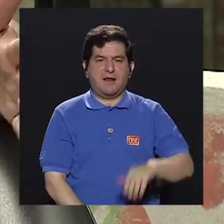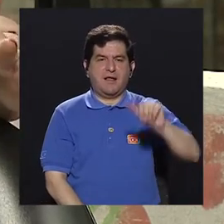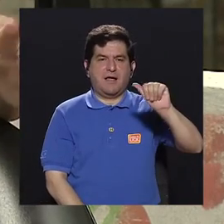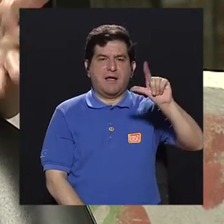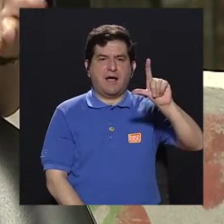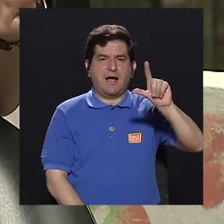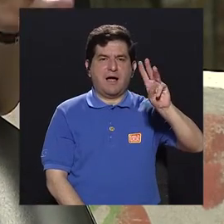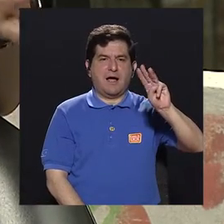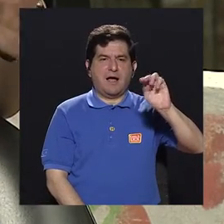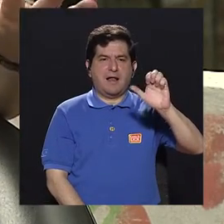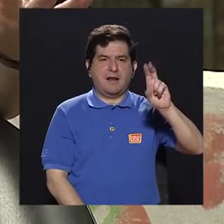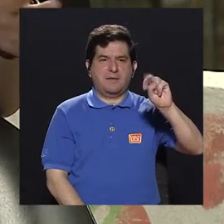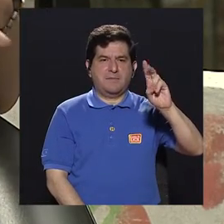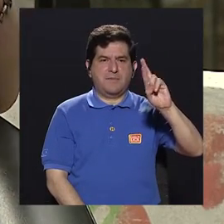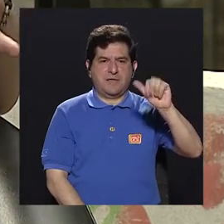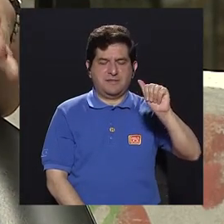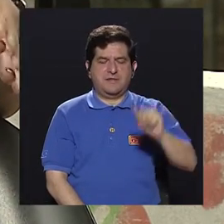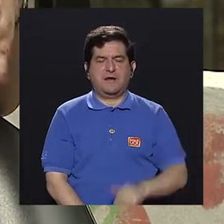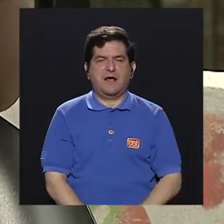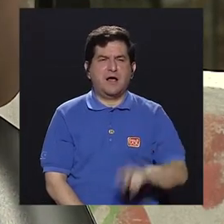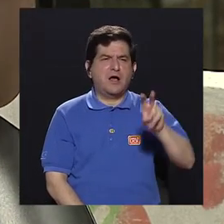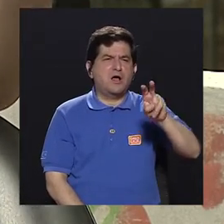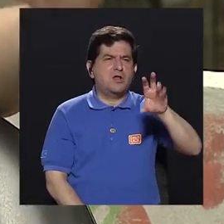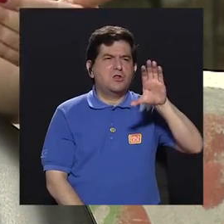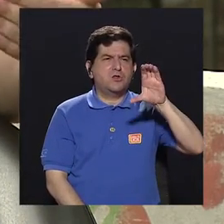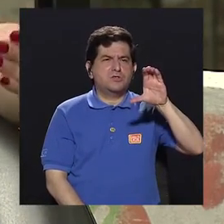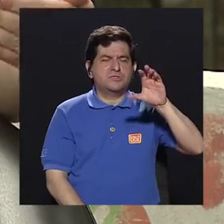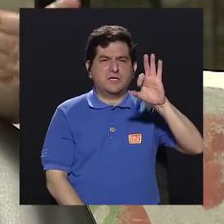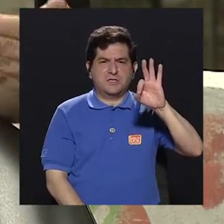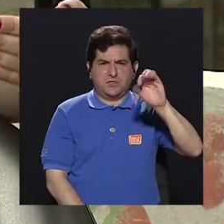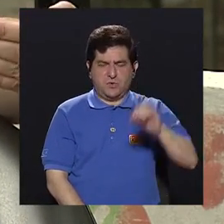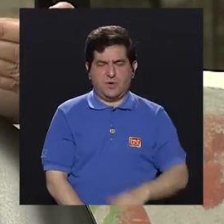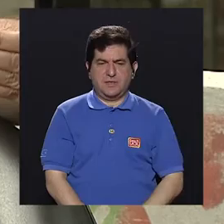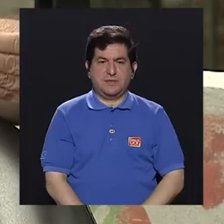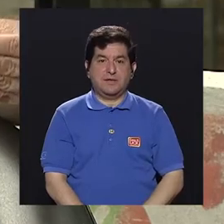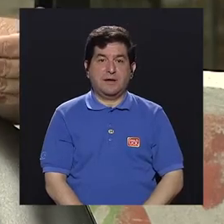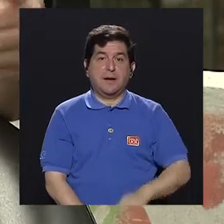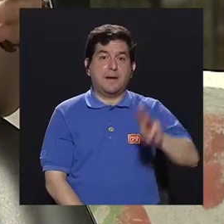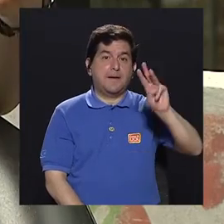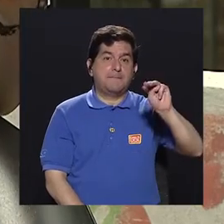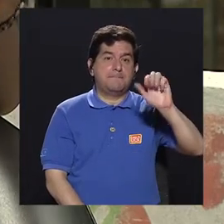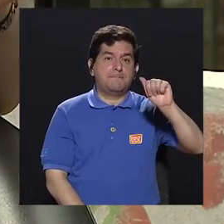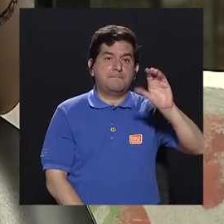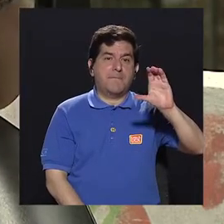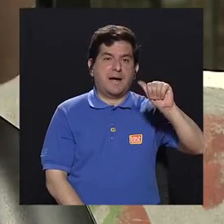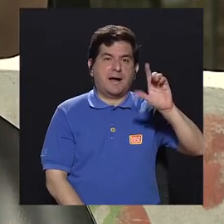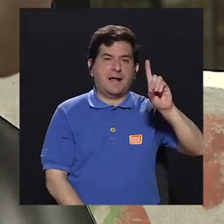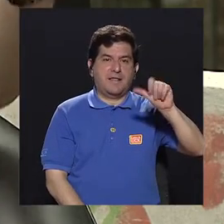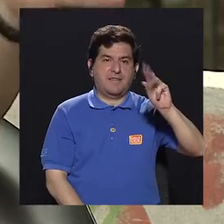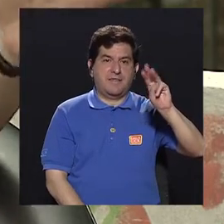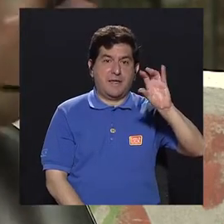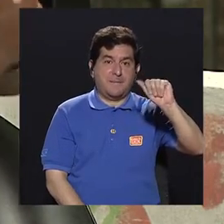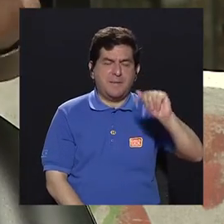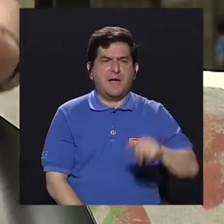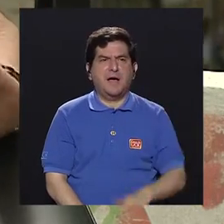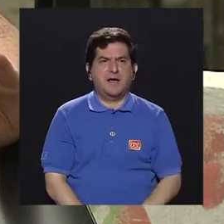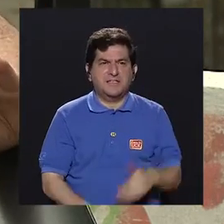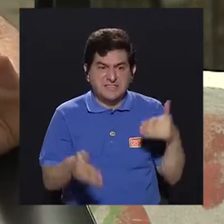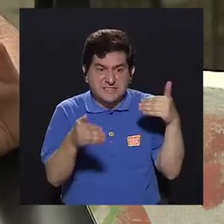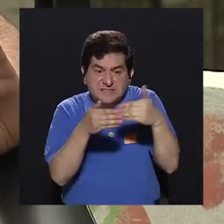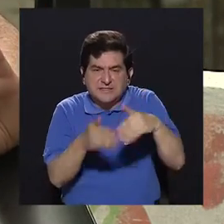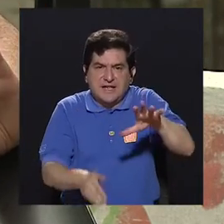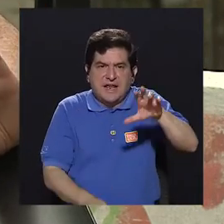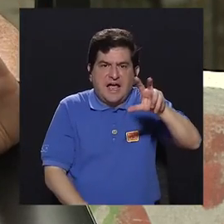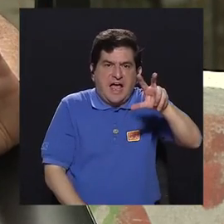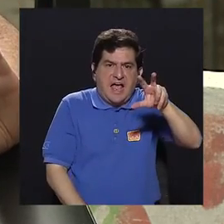de las almendras son 190 y algo, en el caso de la macadamia son ya más aproximadas